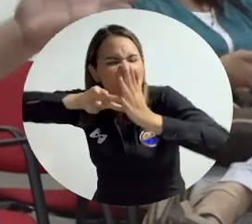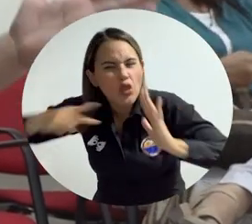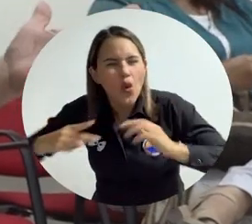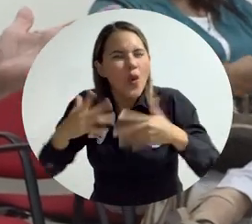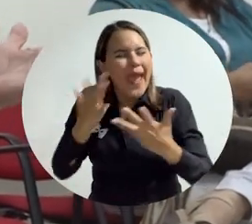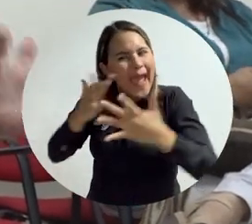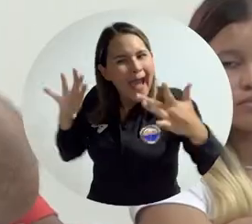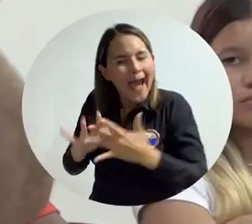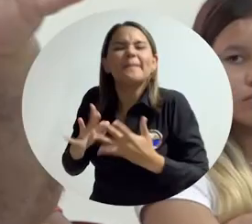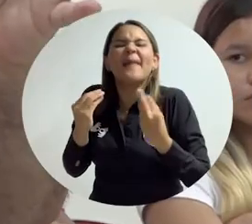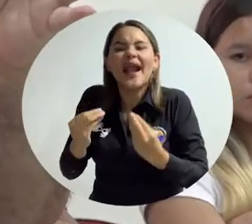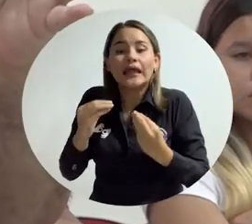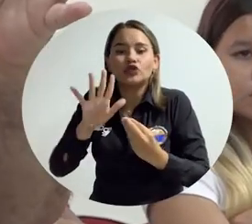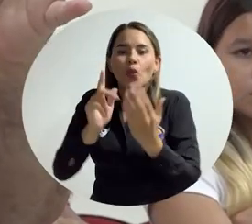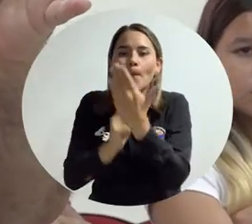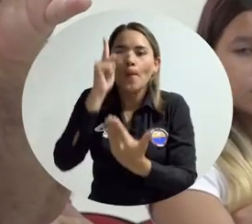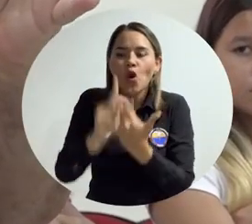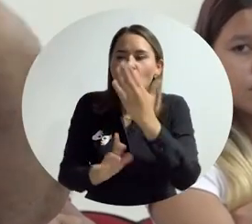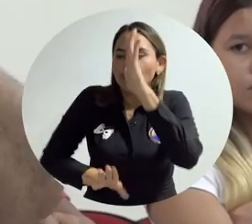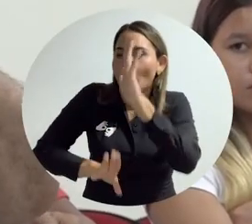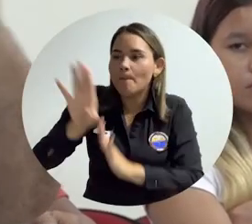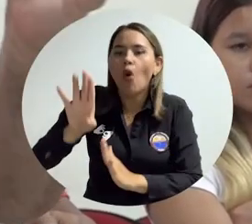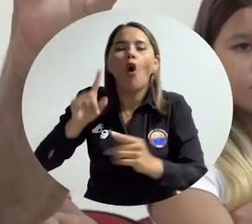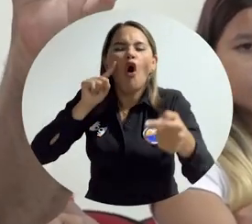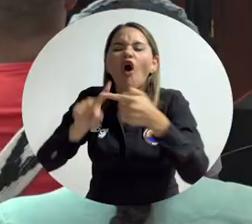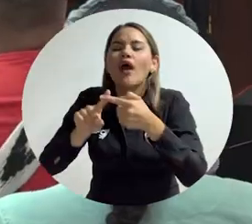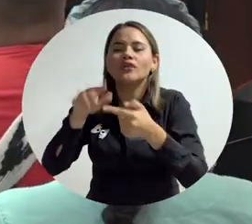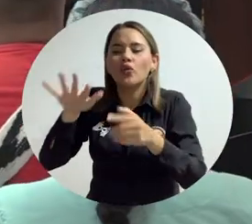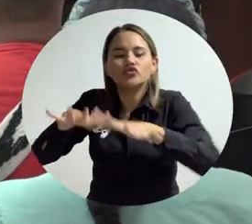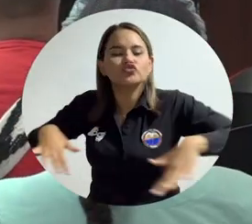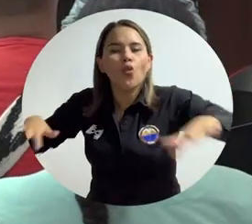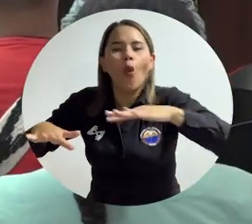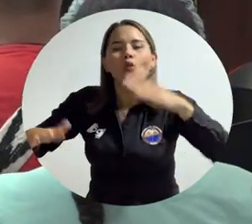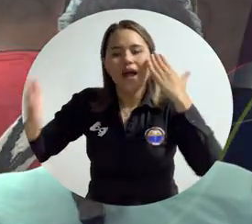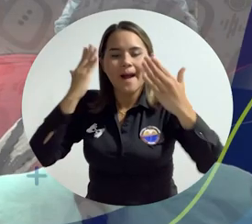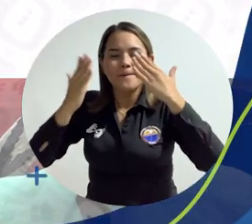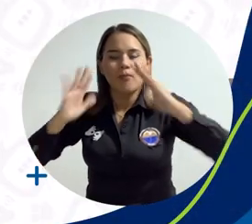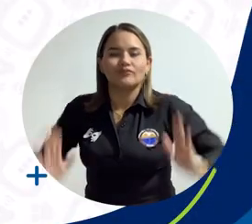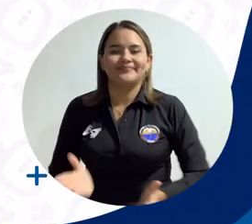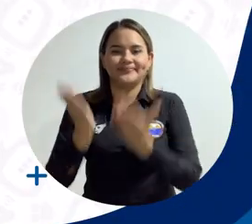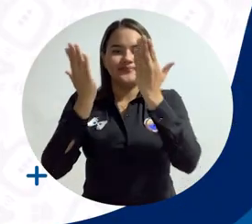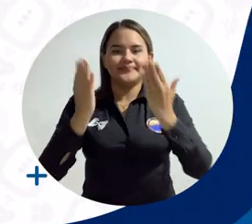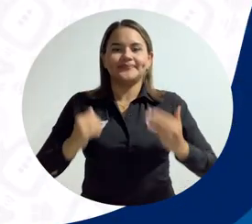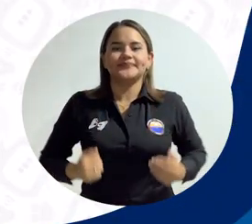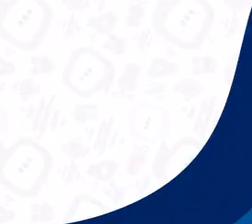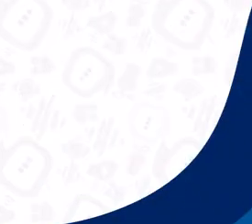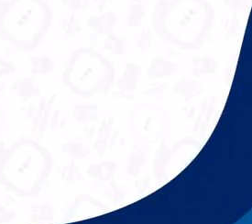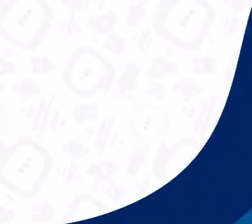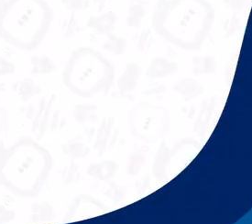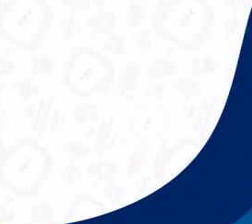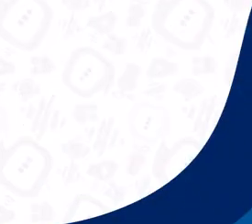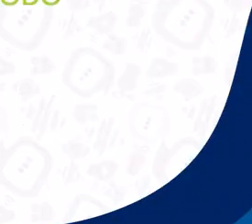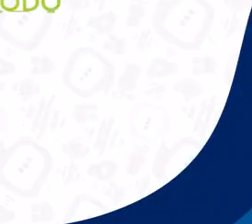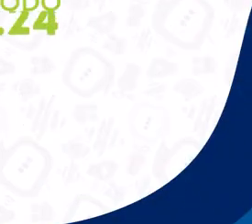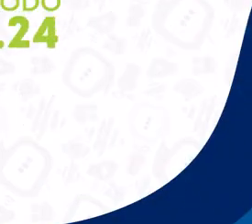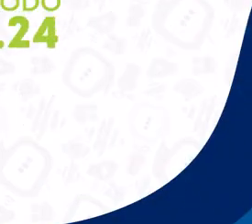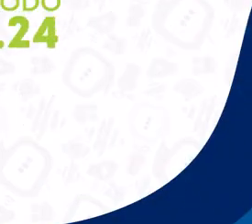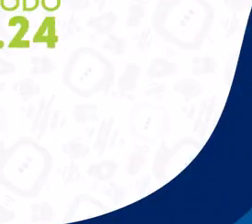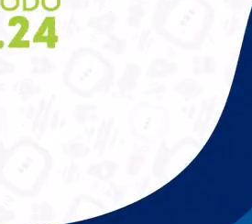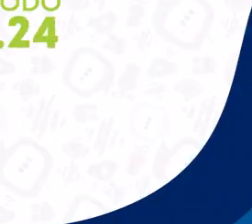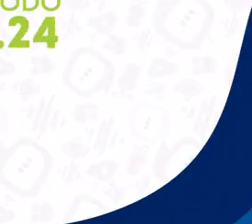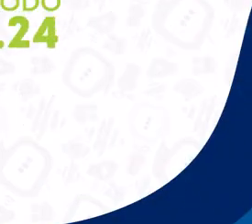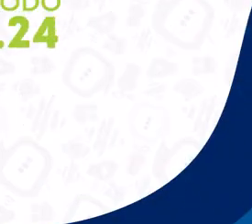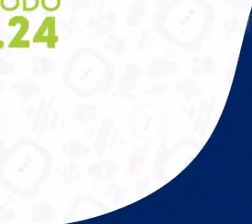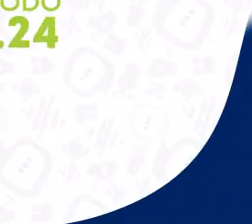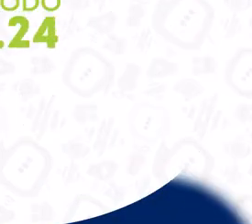tecnológicos y culturales para promover el desarrollo de proyectos productivos en pro de la transformación del campo. Universidad de Magdalena,